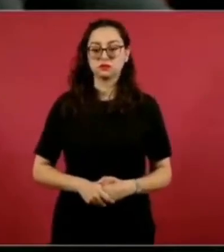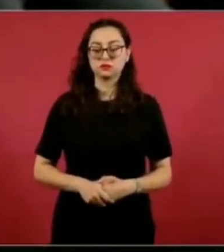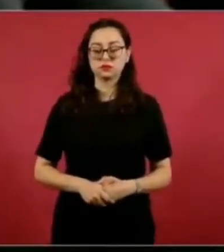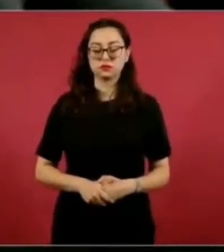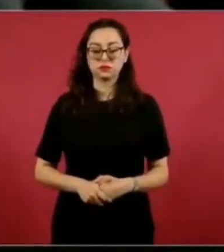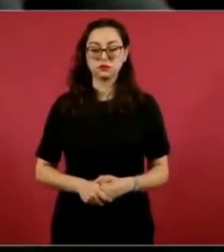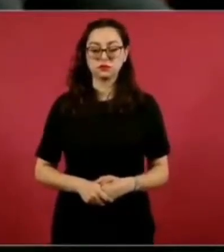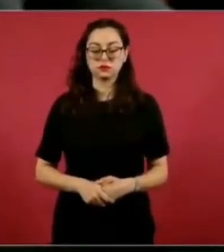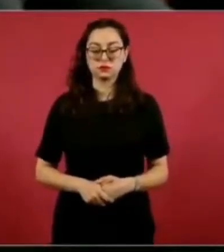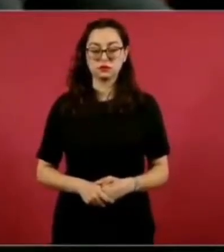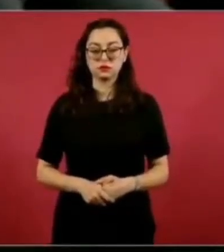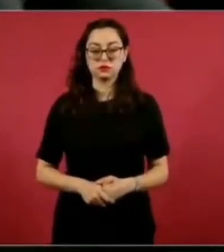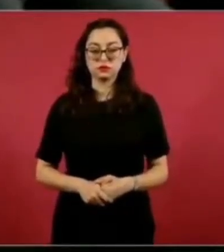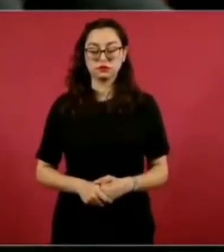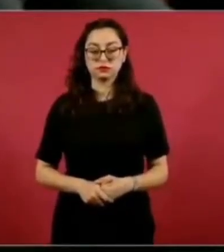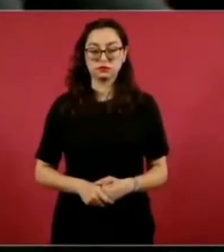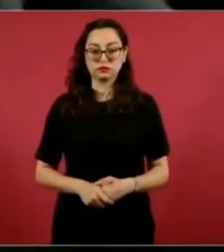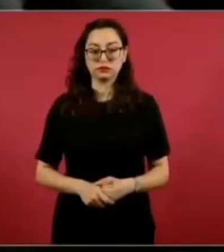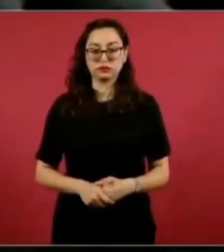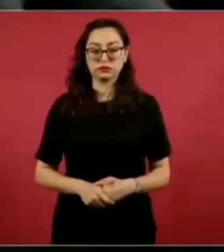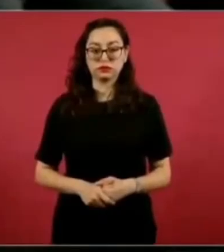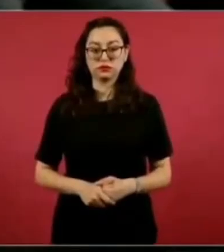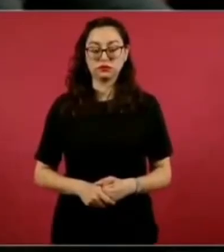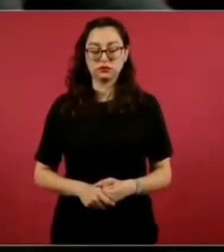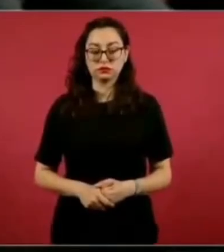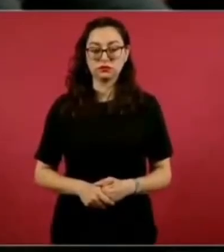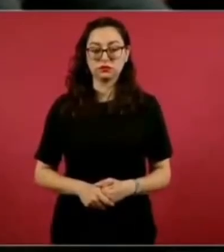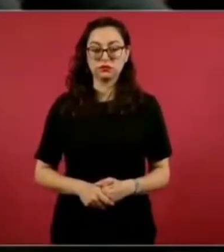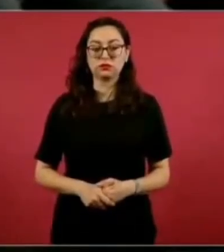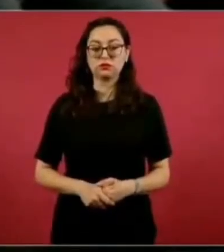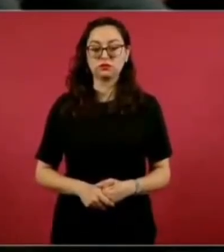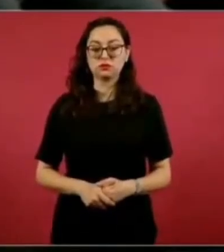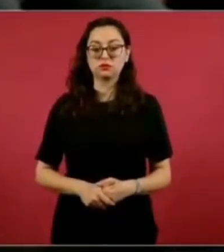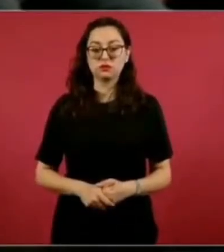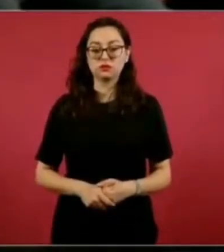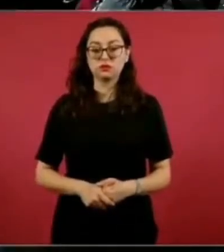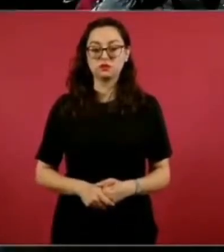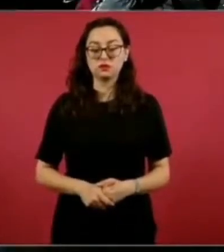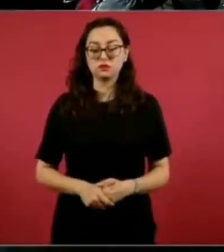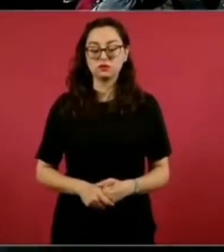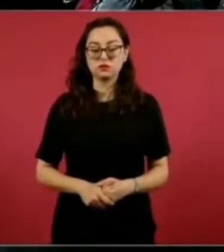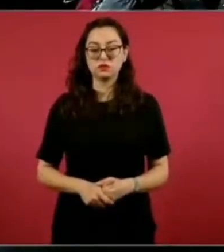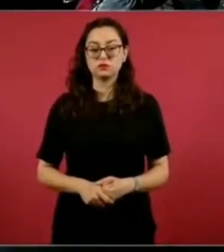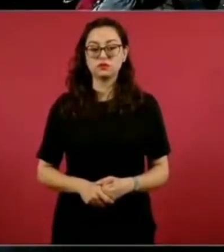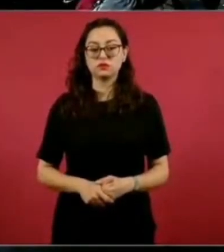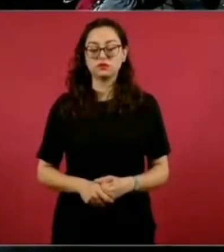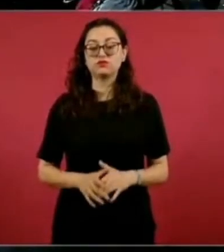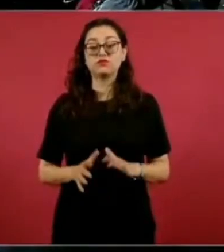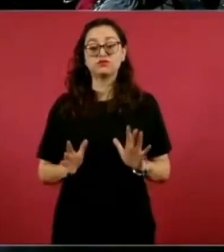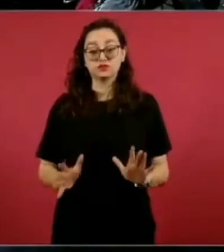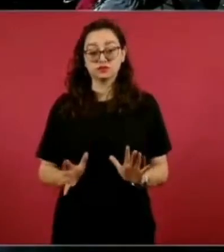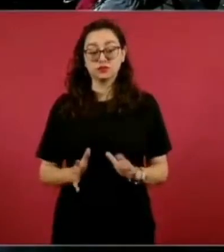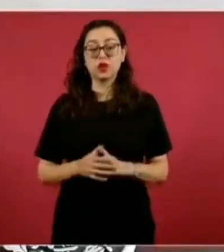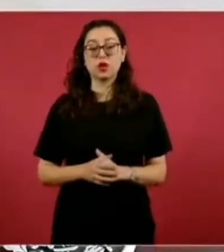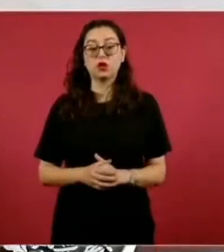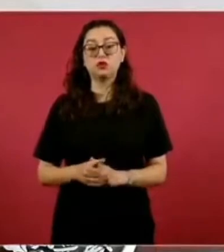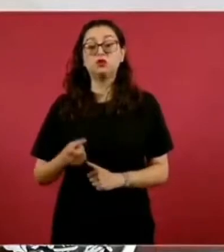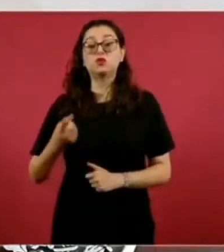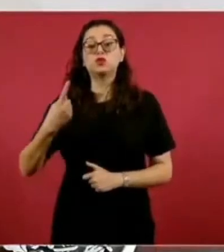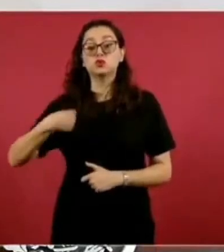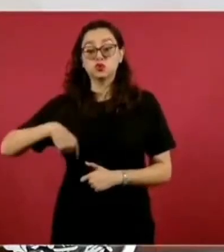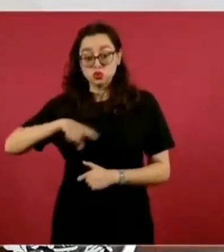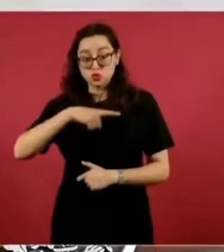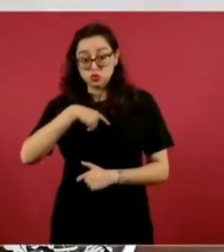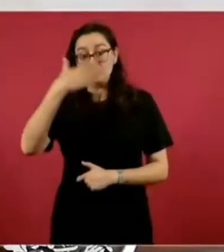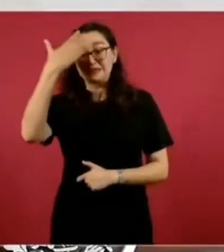regresamos a la pregunta. ¿Parten a algún grupo antagónico o no tienen ustedes conocimiento de esto? Nosotros solamente sabemos que es un piloto porque tiene